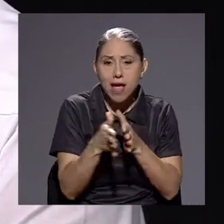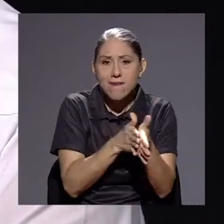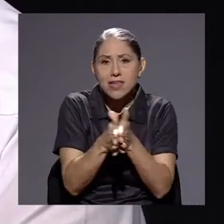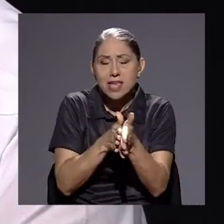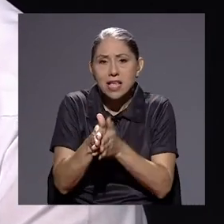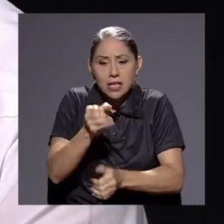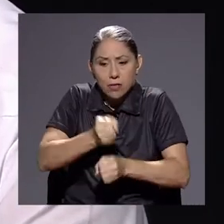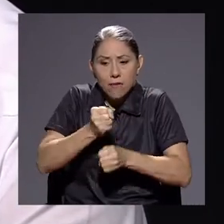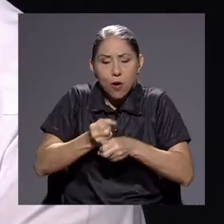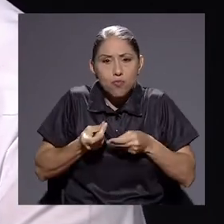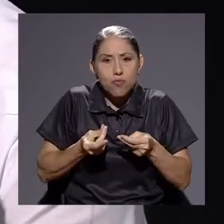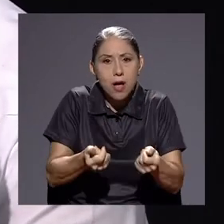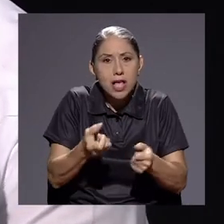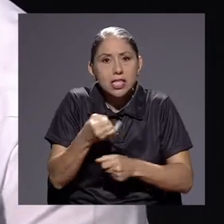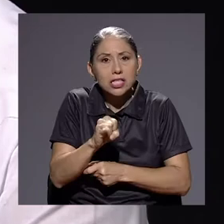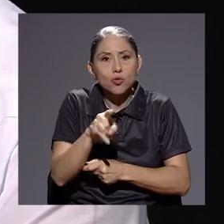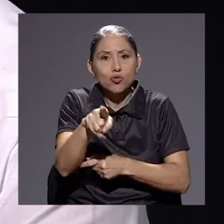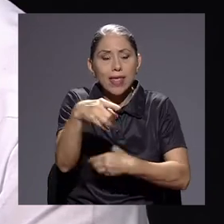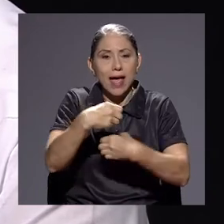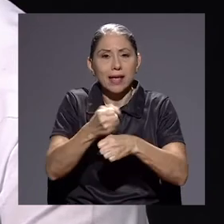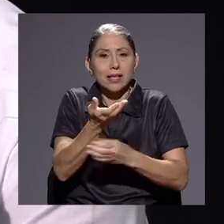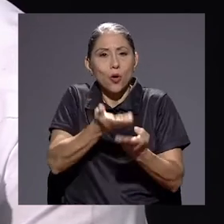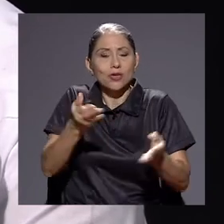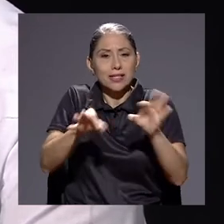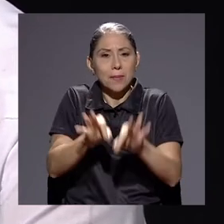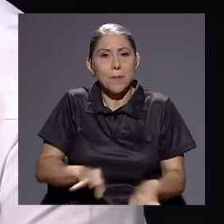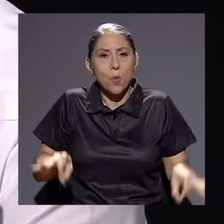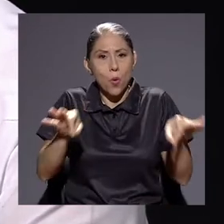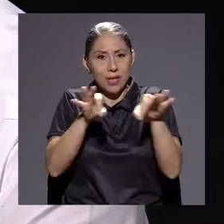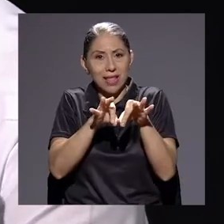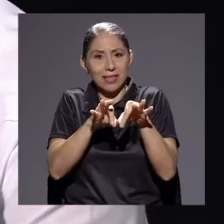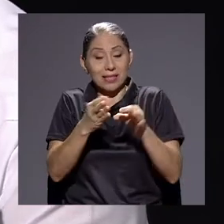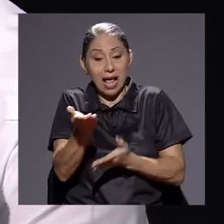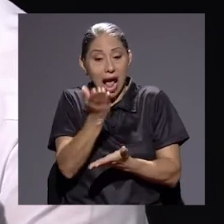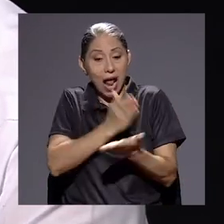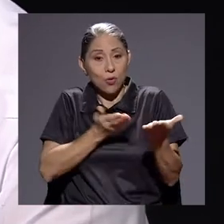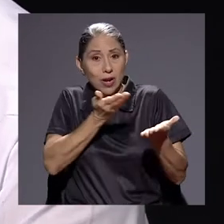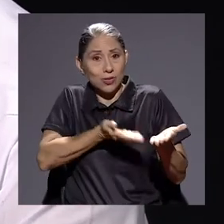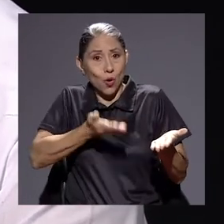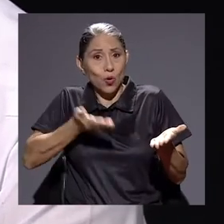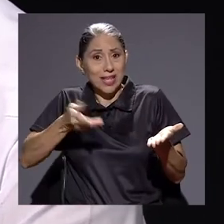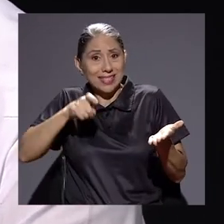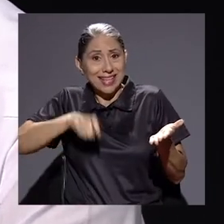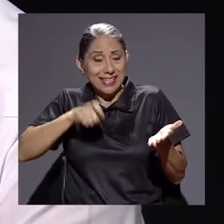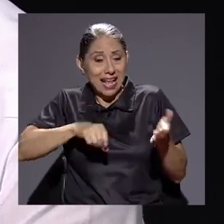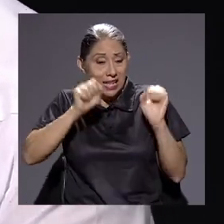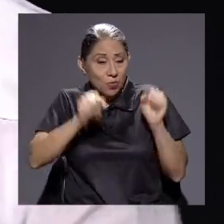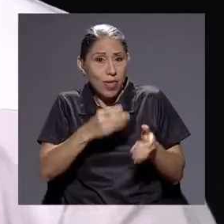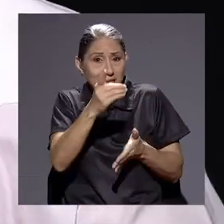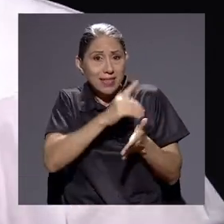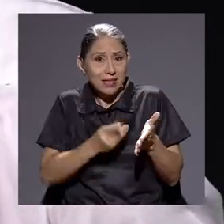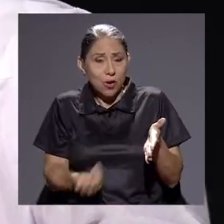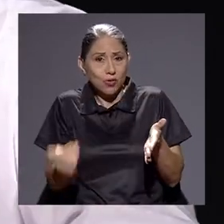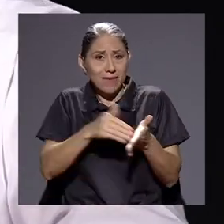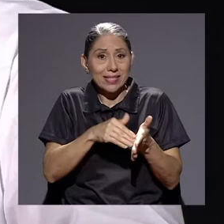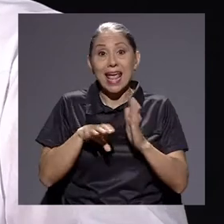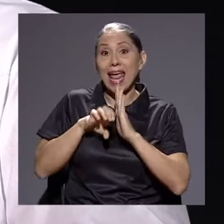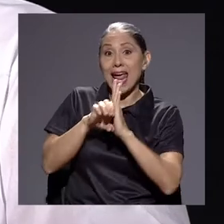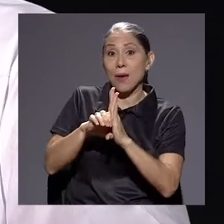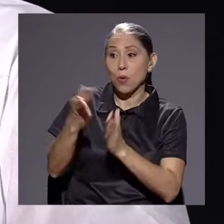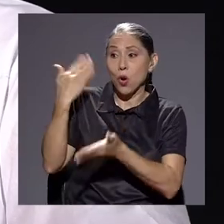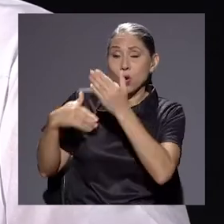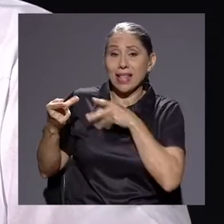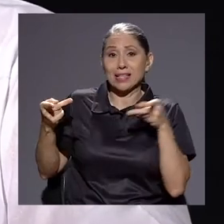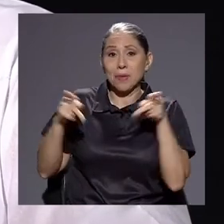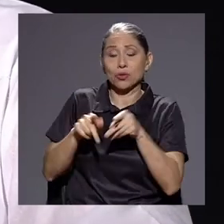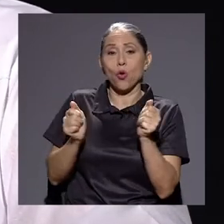eficiencia, mayor eficacia, si hace cosas importantes. Rediseña ciertas cosas que son necesarias. Por ejemplo, con todo lo que